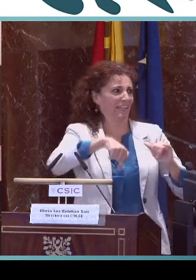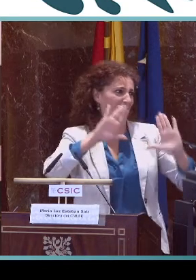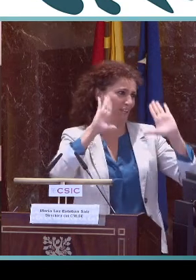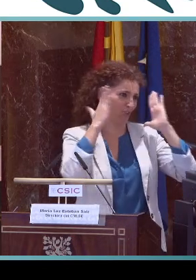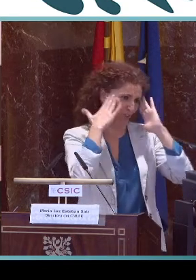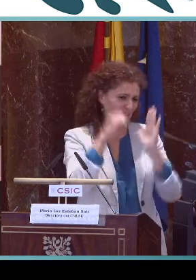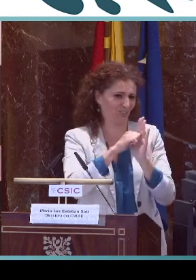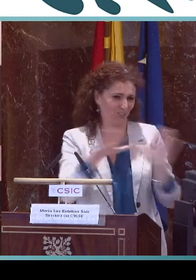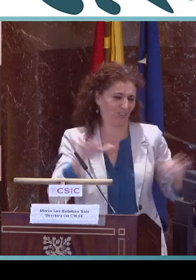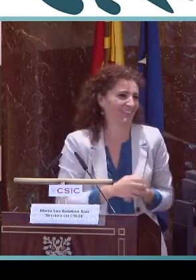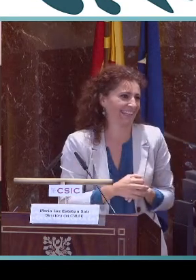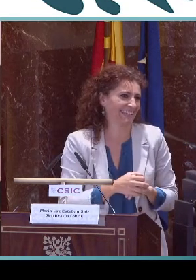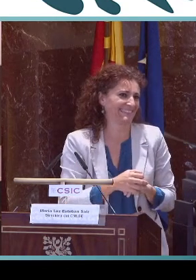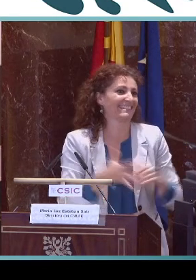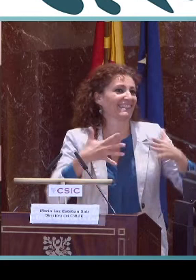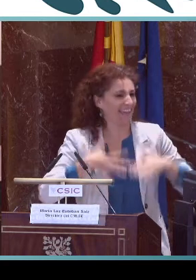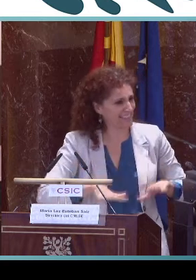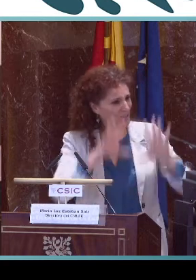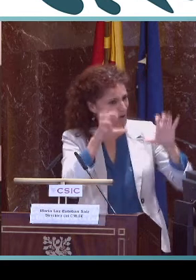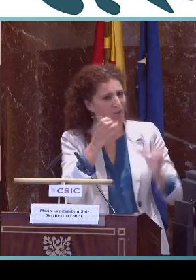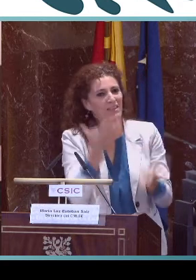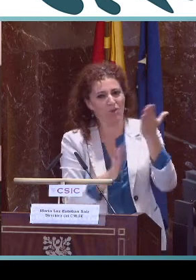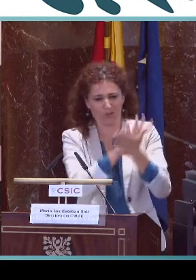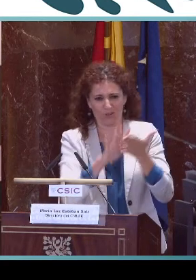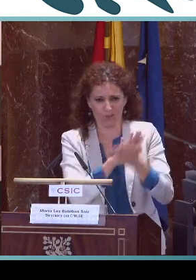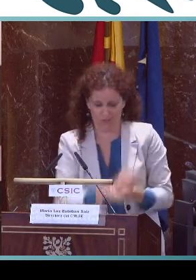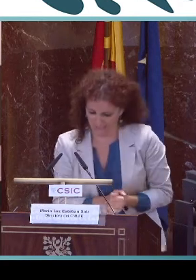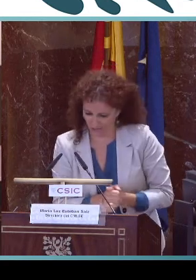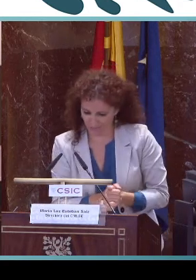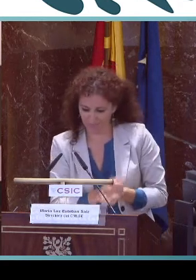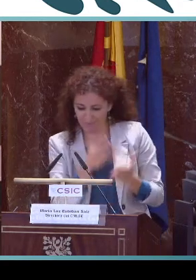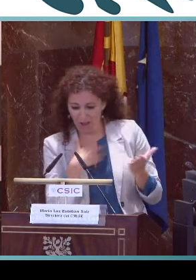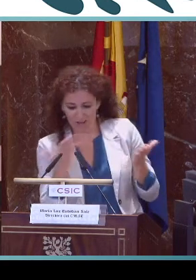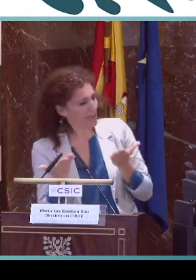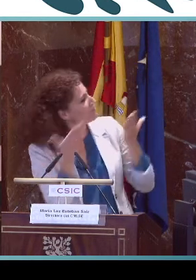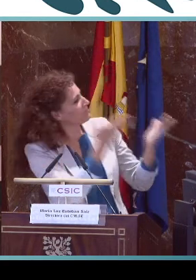Espero que disfrutéis con este Congreso que aquí comenzamos.